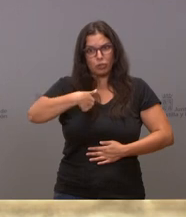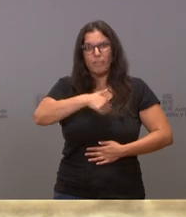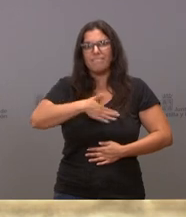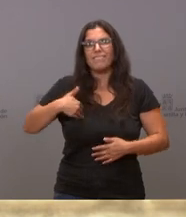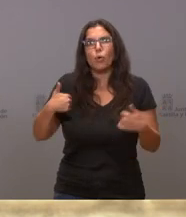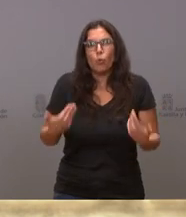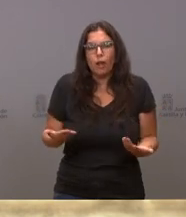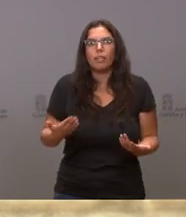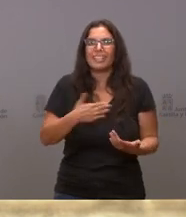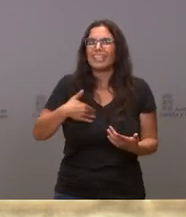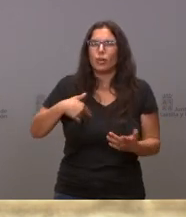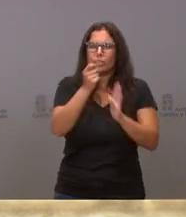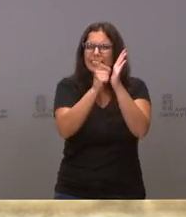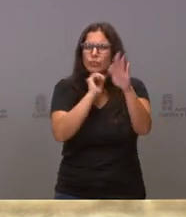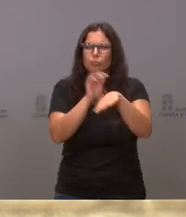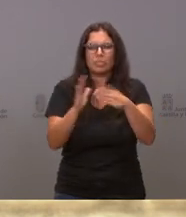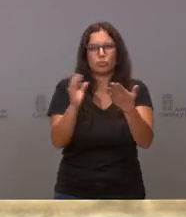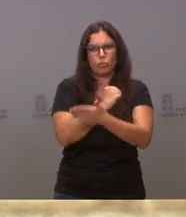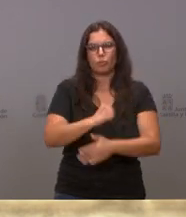el poder cumplir todos esos puntos.